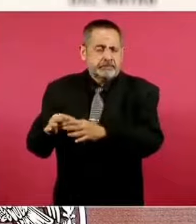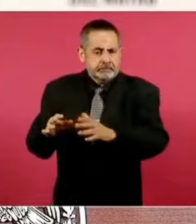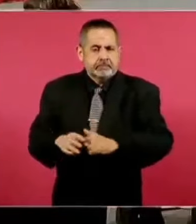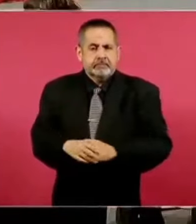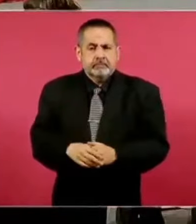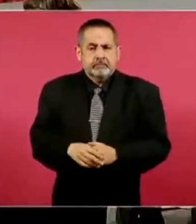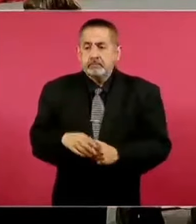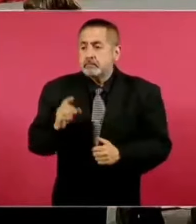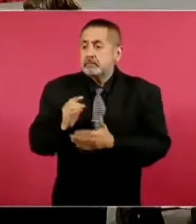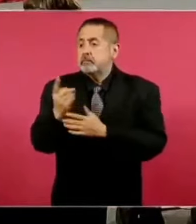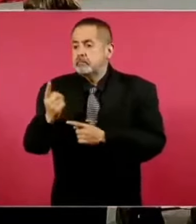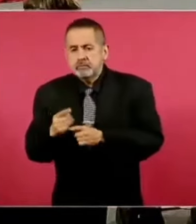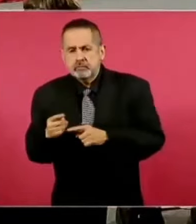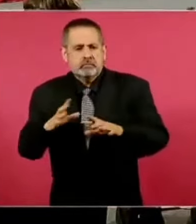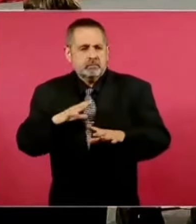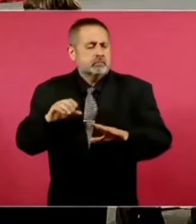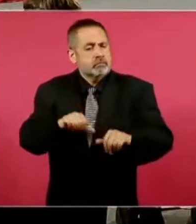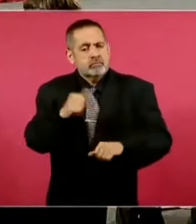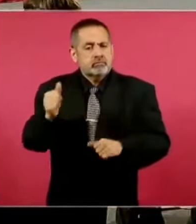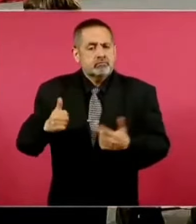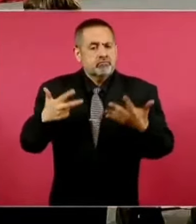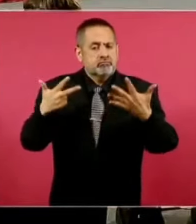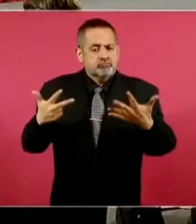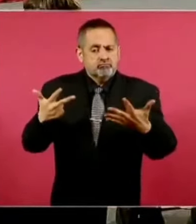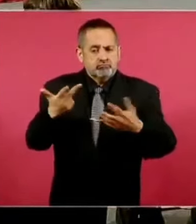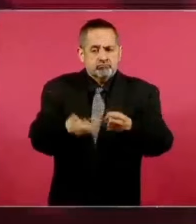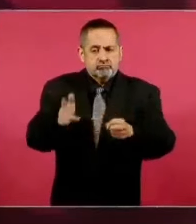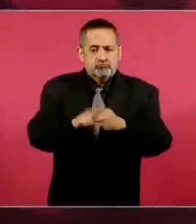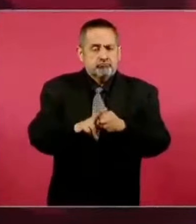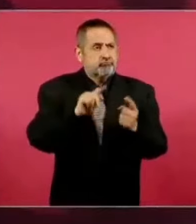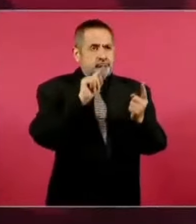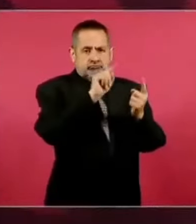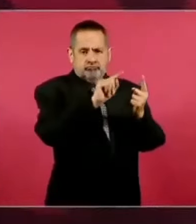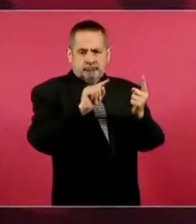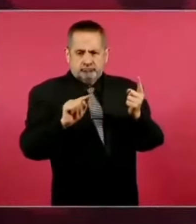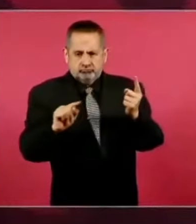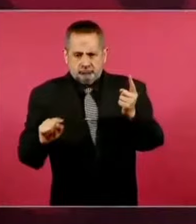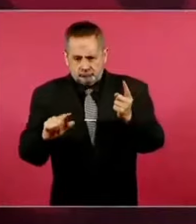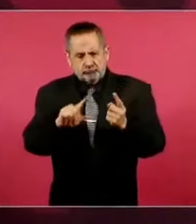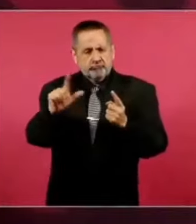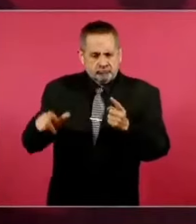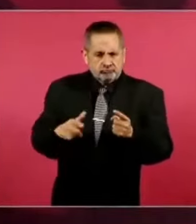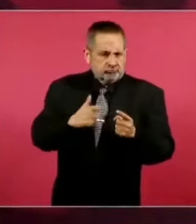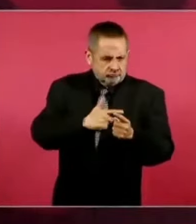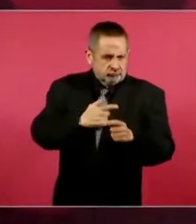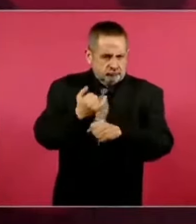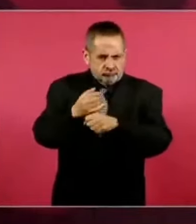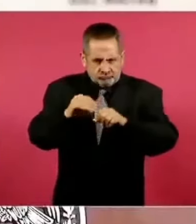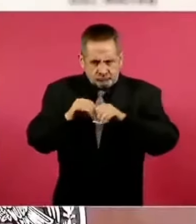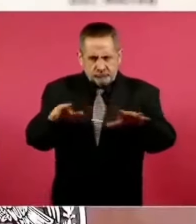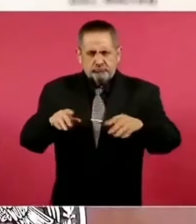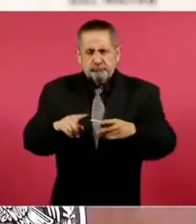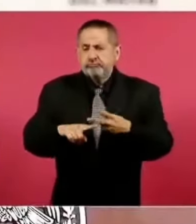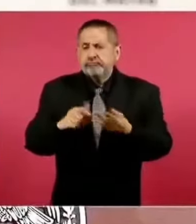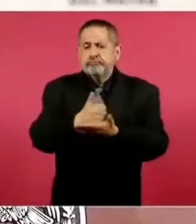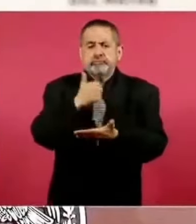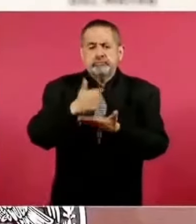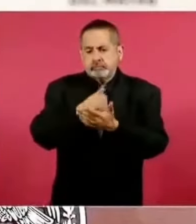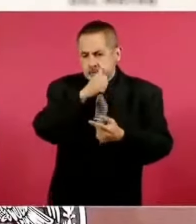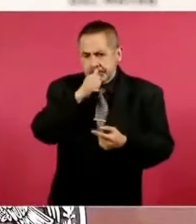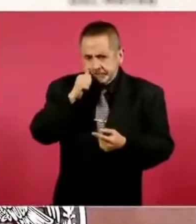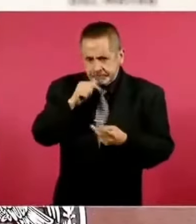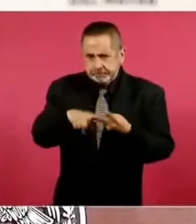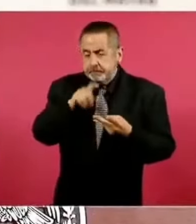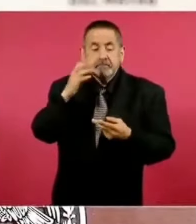Y no es el único. Hay otros ocho hospitales que con gusto informamos de ellos en Ciudad Juárez, otro